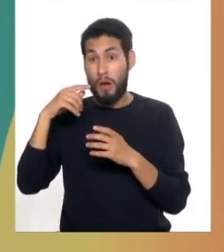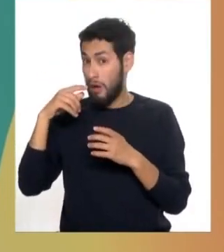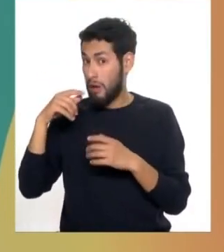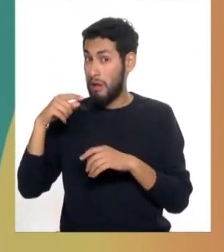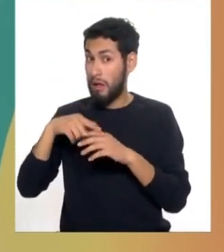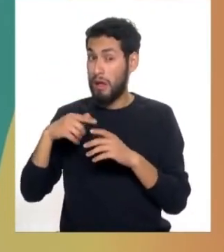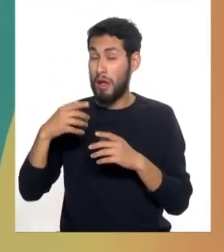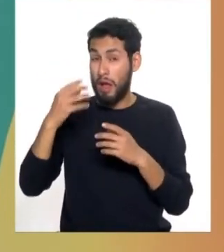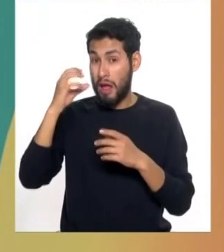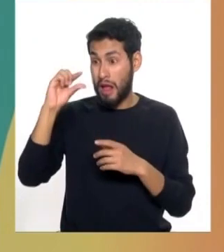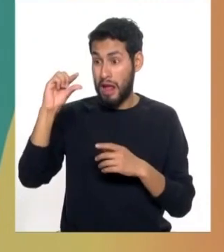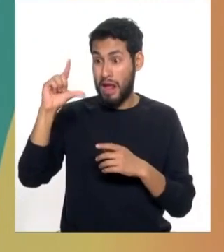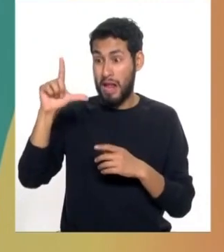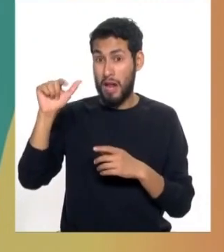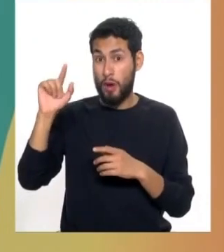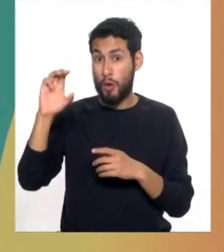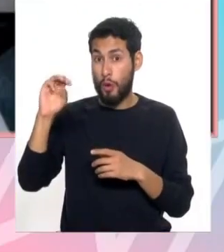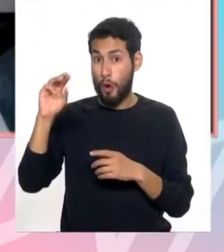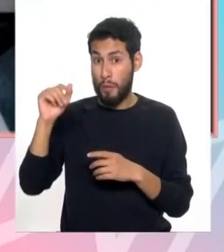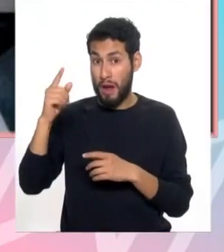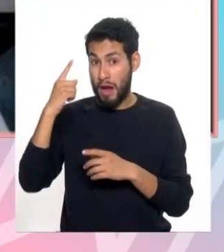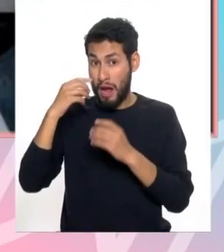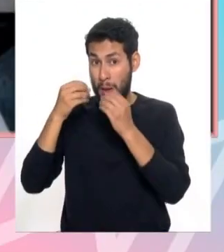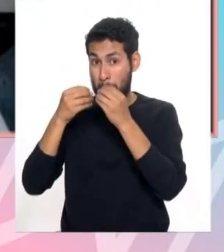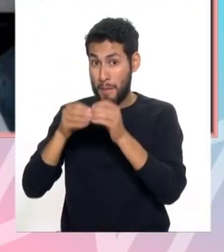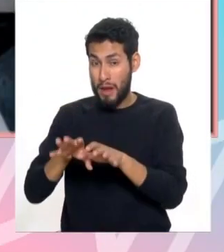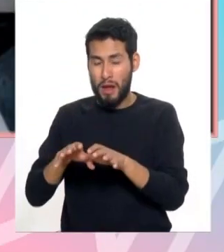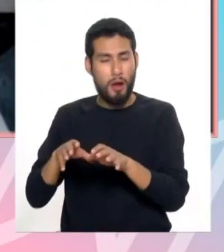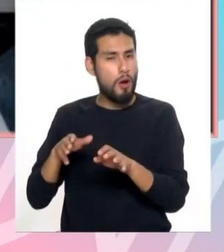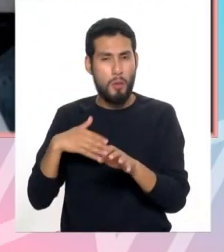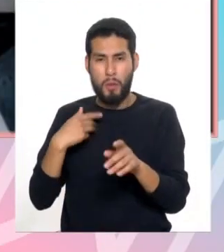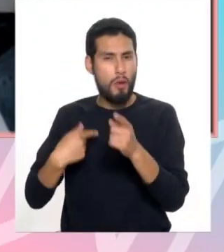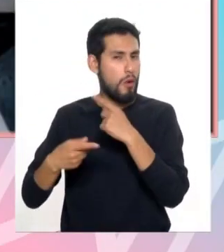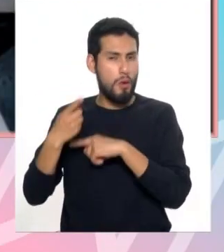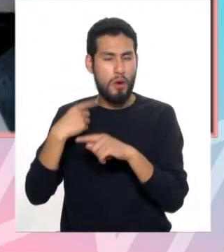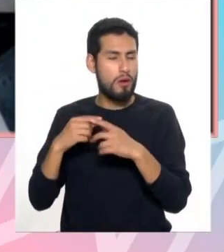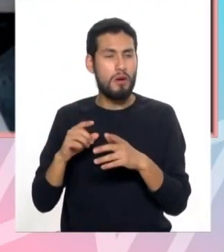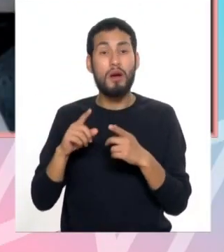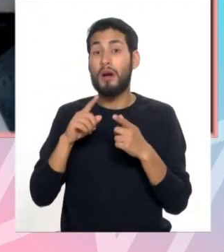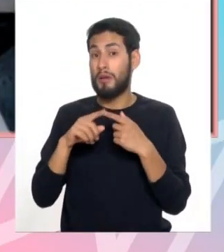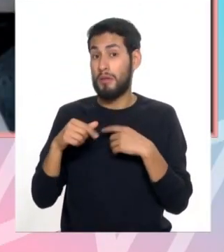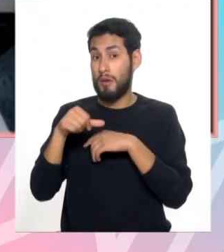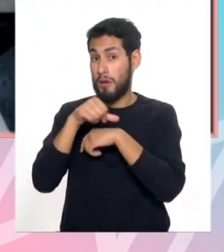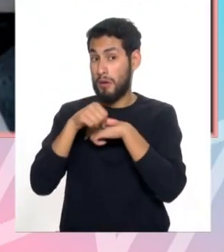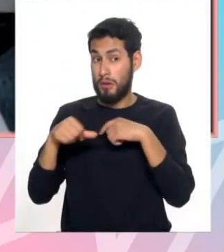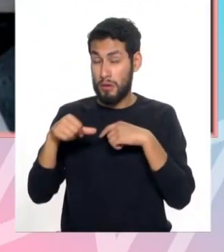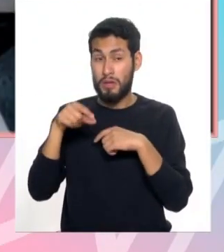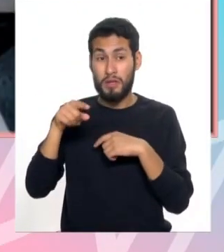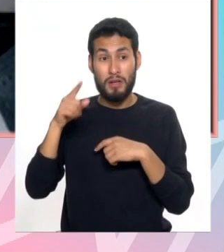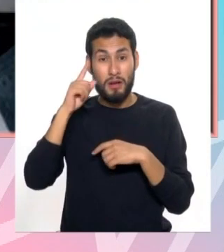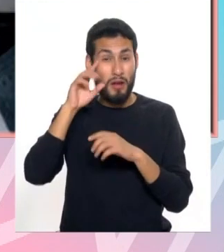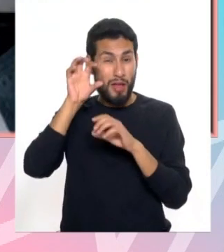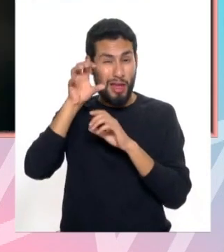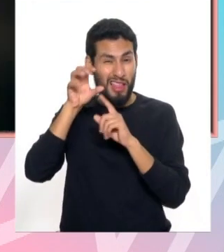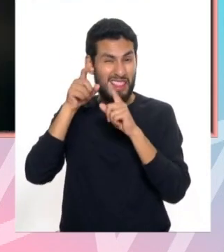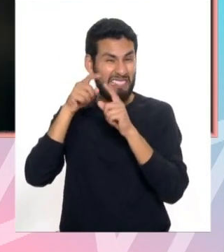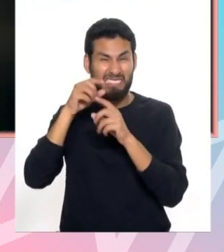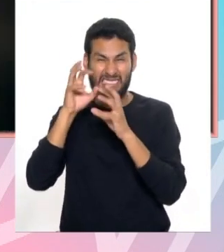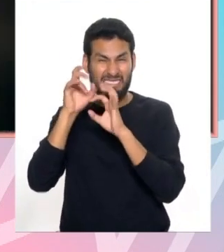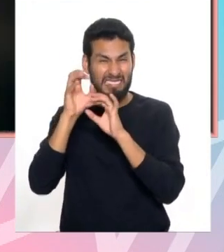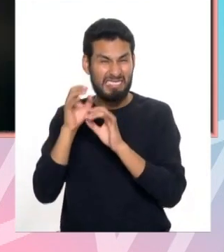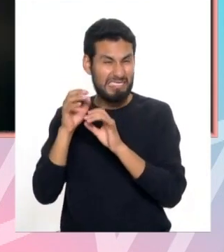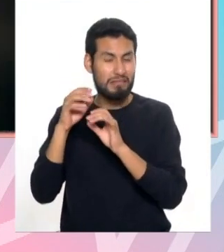glaucoma no se puede recuperar. Entonces, si bien se puede haber hecho la cirugía, si ese nervio ya estaba muy dañado,